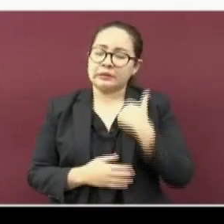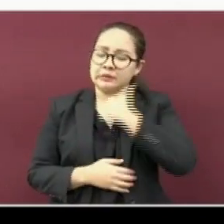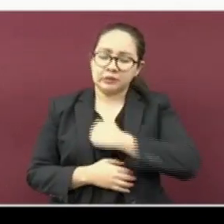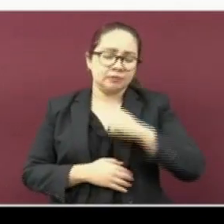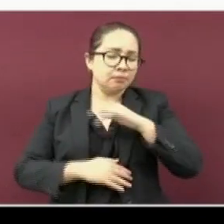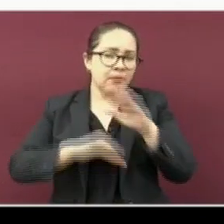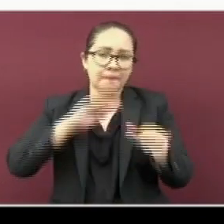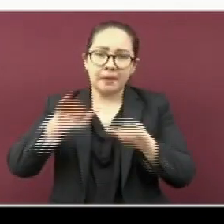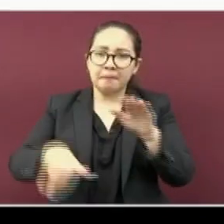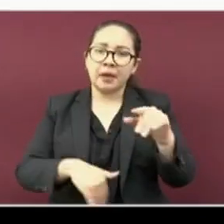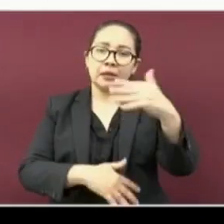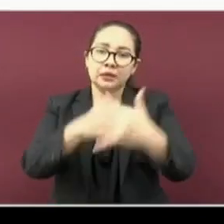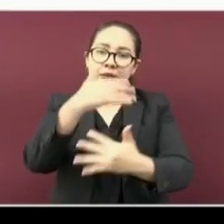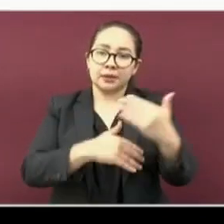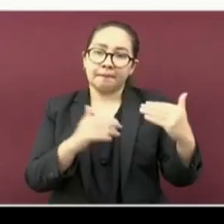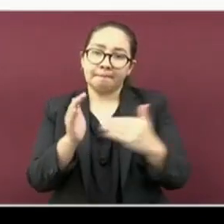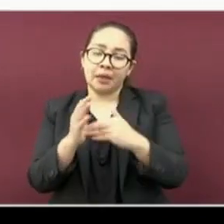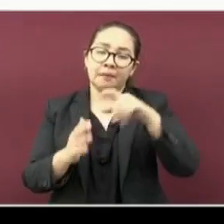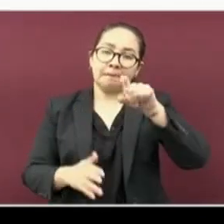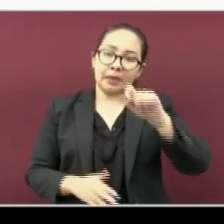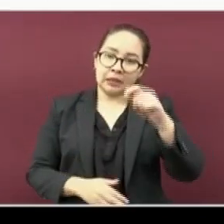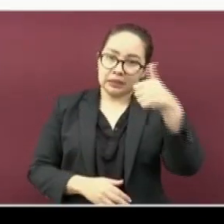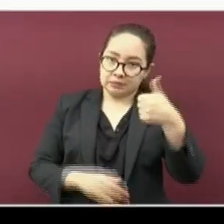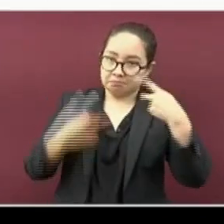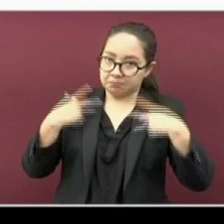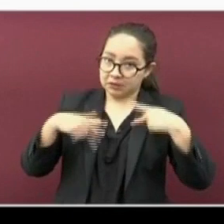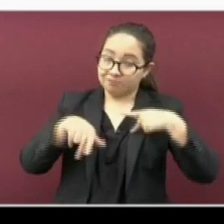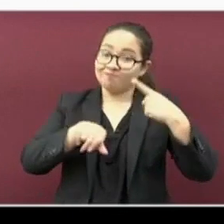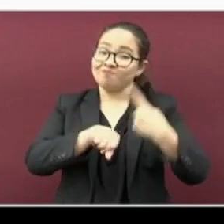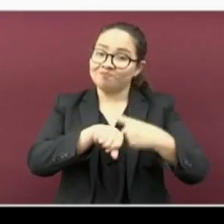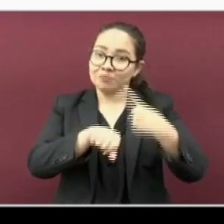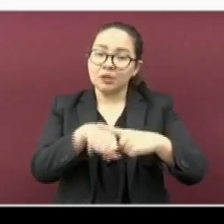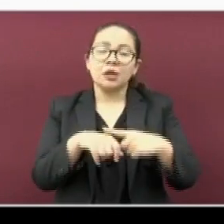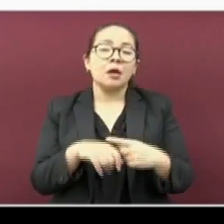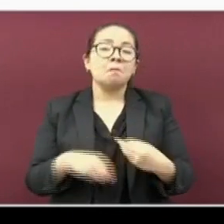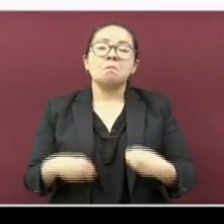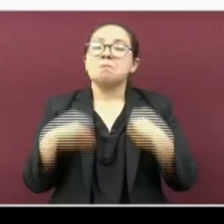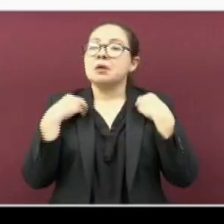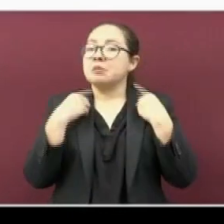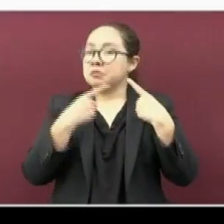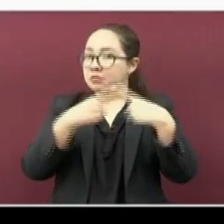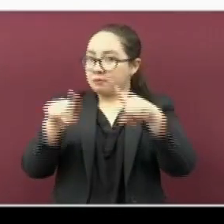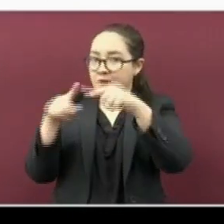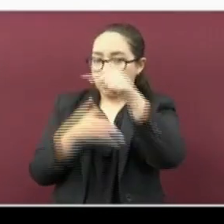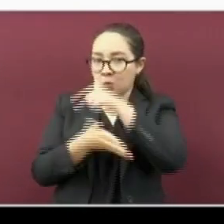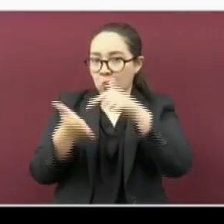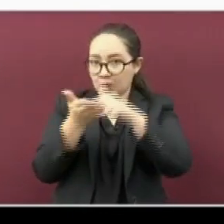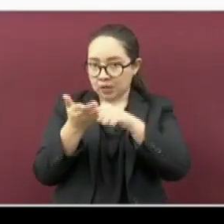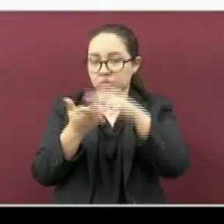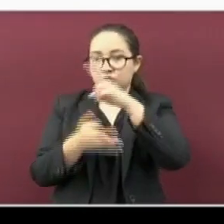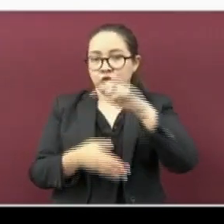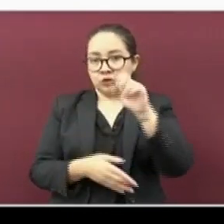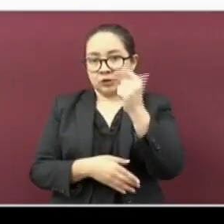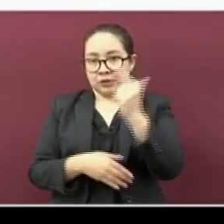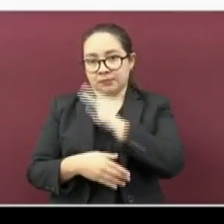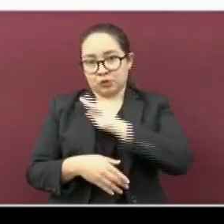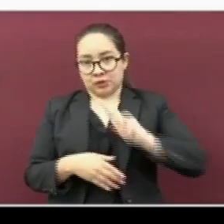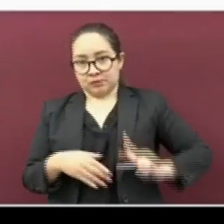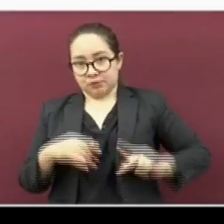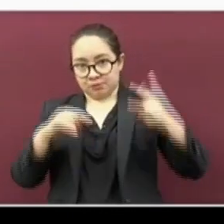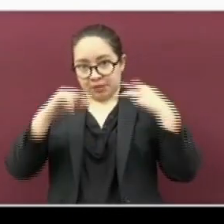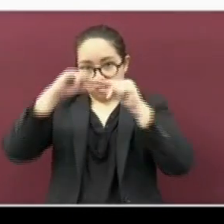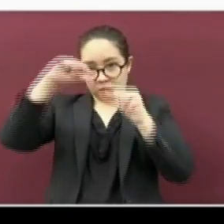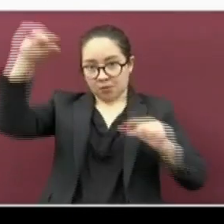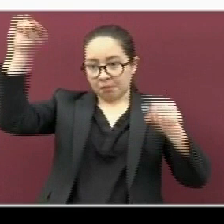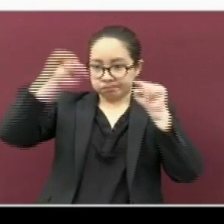fallecido 15,026 enfermos residentes en 207 municipios de norte